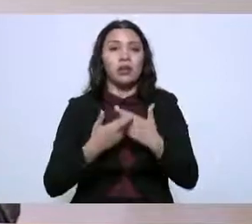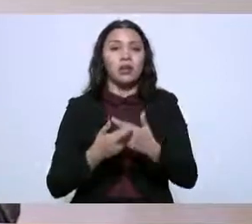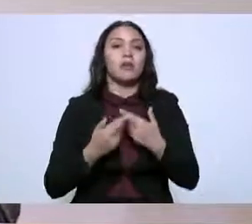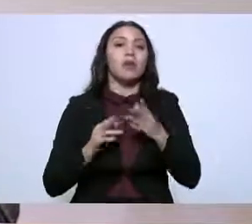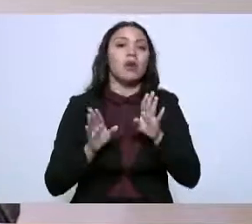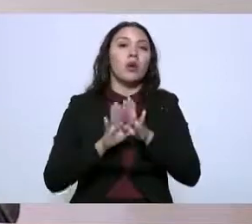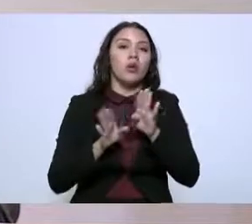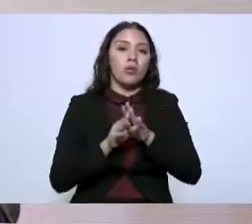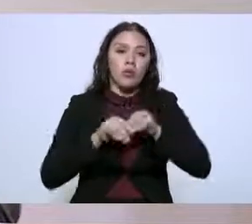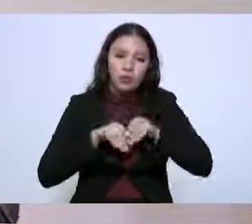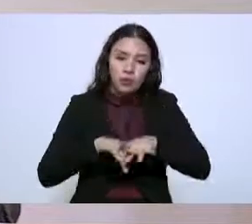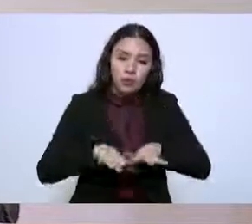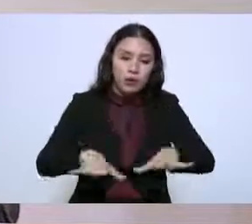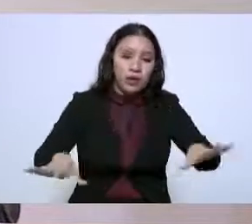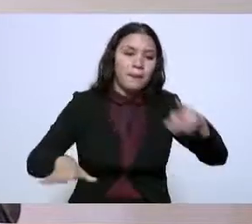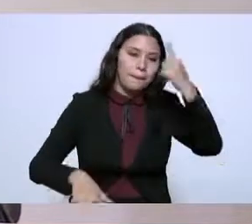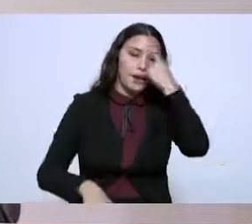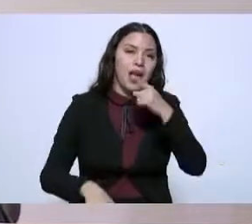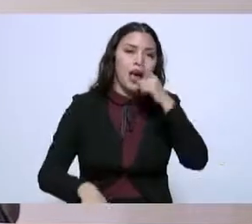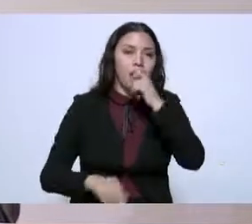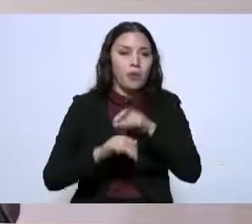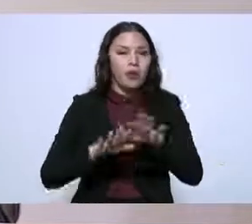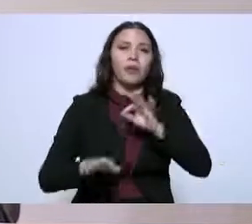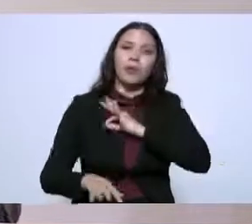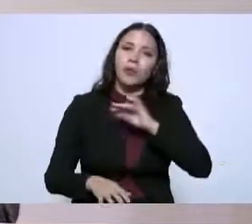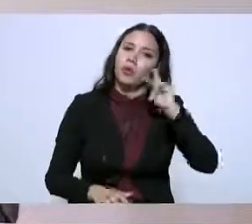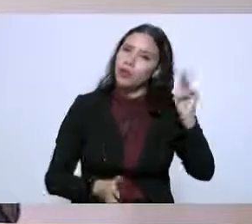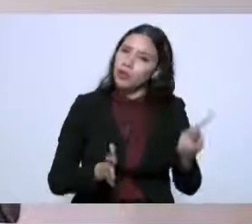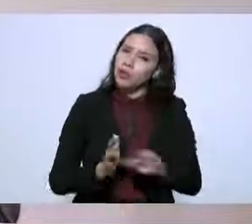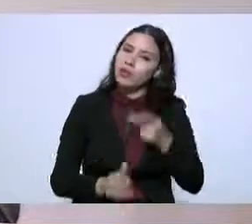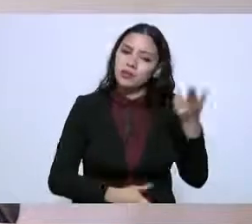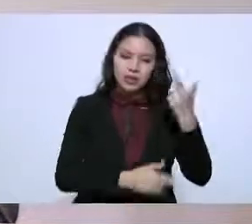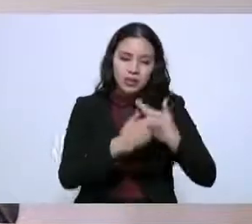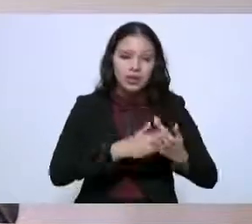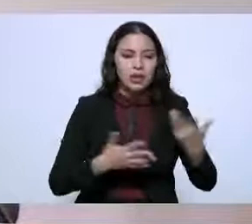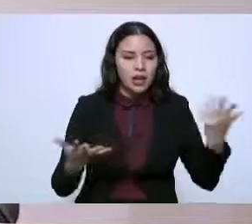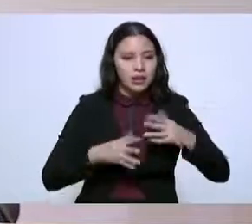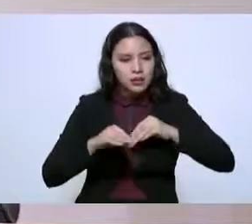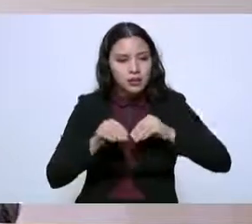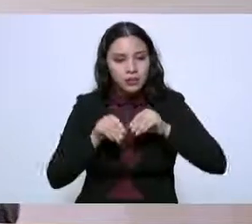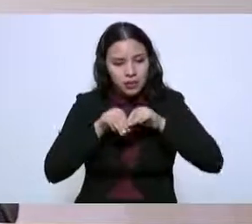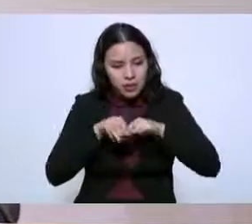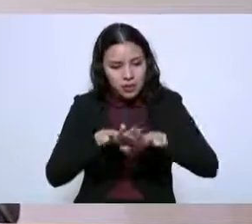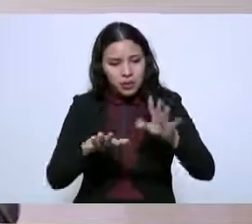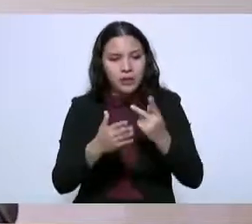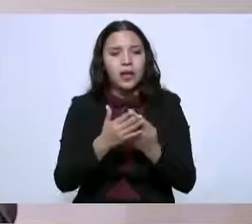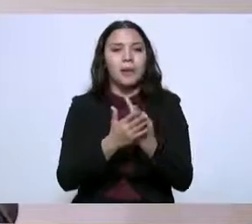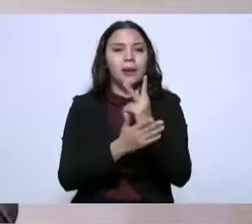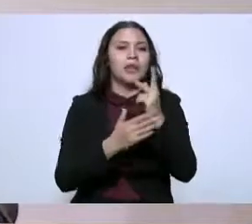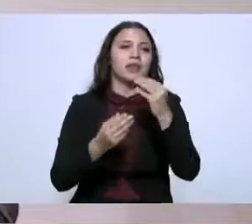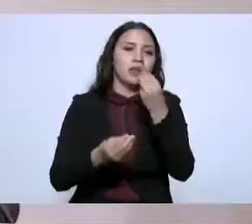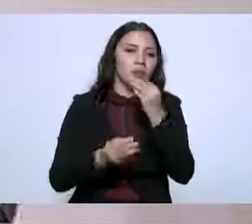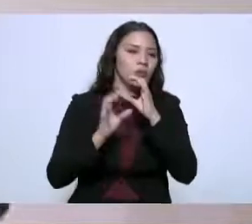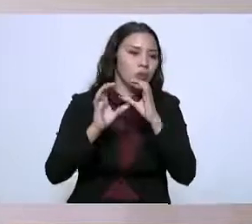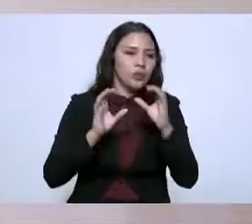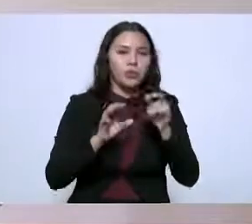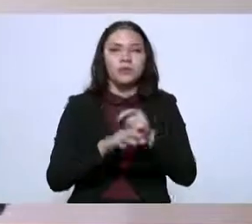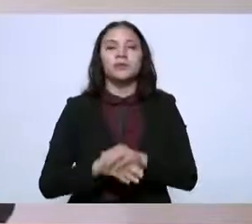distritos de riego y que queremos volverlas a implementar para asegurar la seguridad alimenticia.